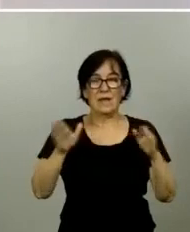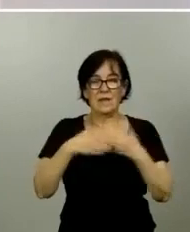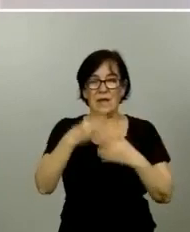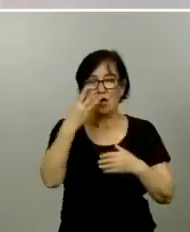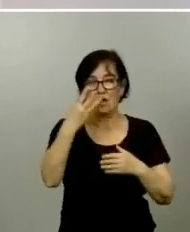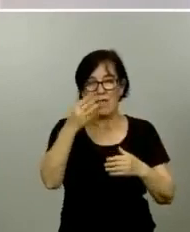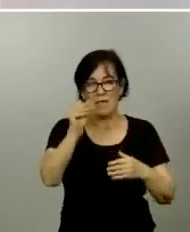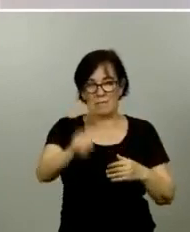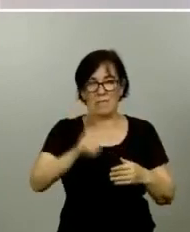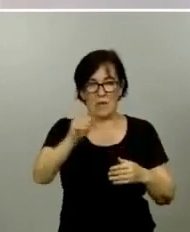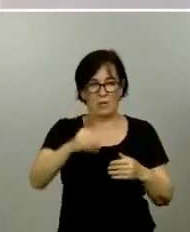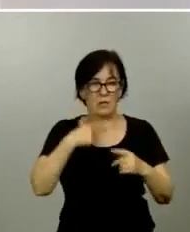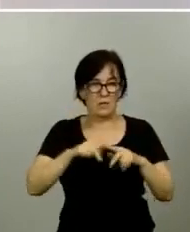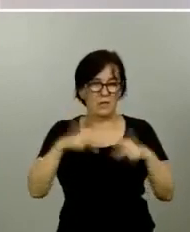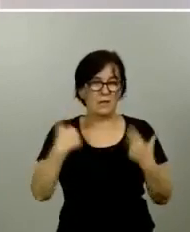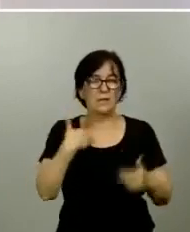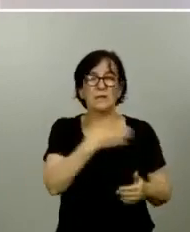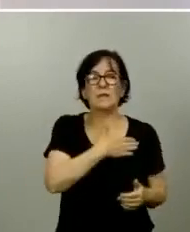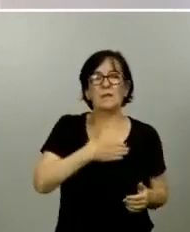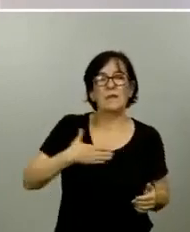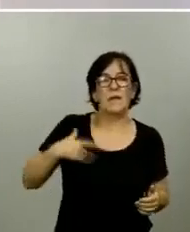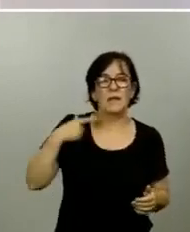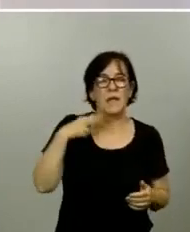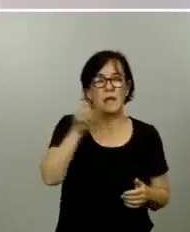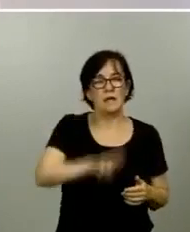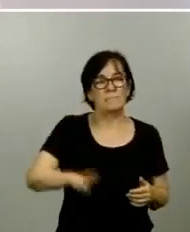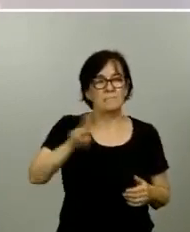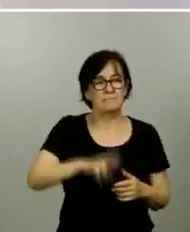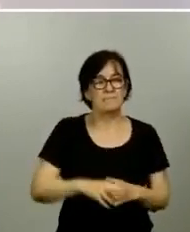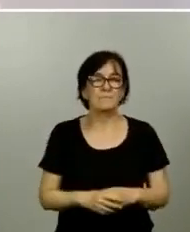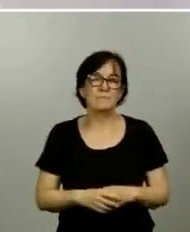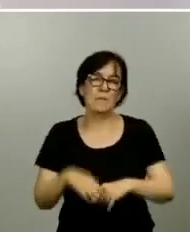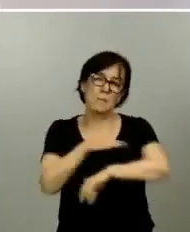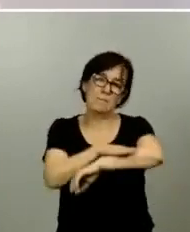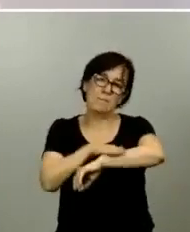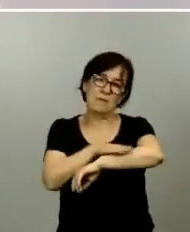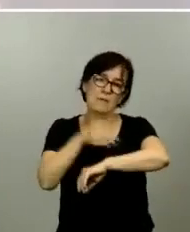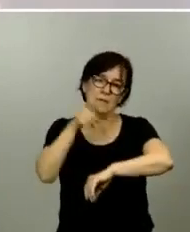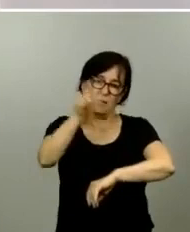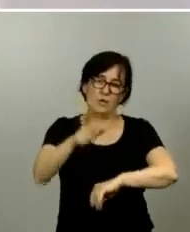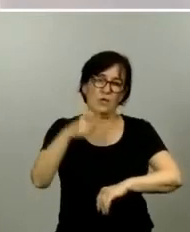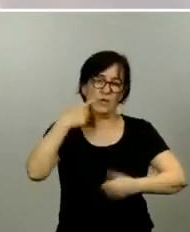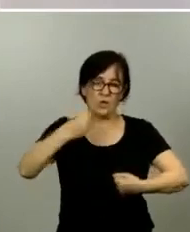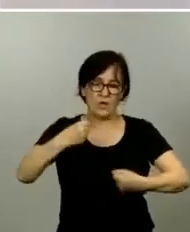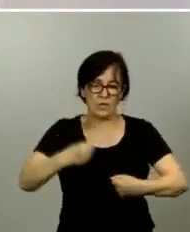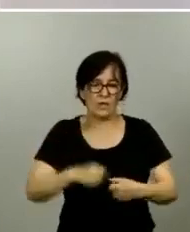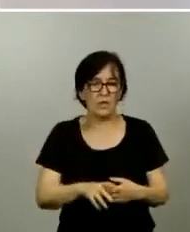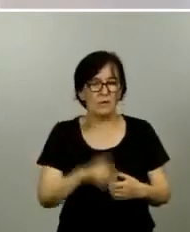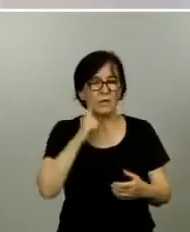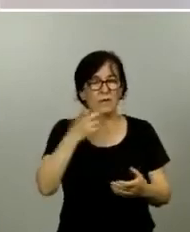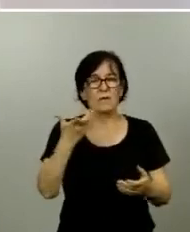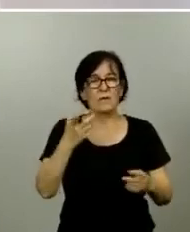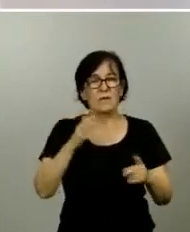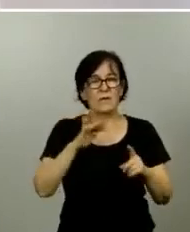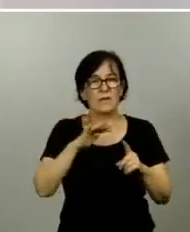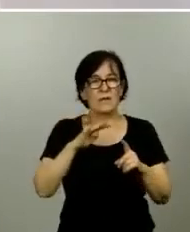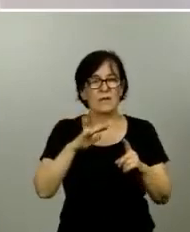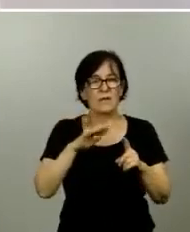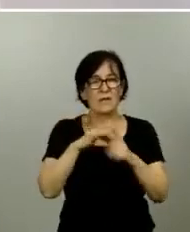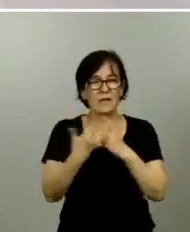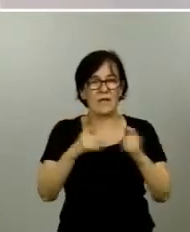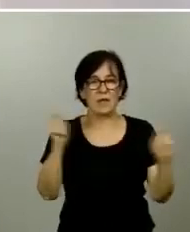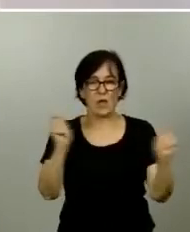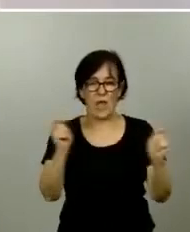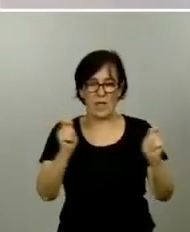quería insistir ministro y ya sobre la cuestión del del estado de alarma porque usted nos decía ahora que la